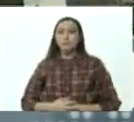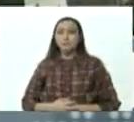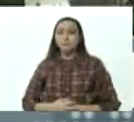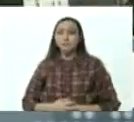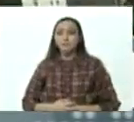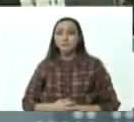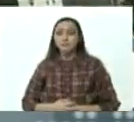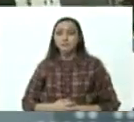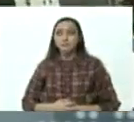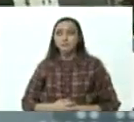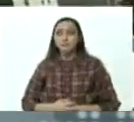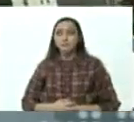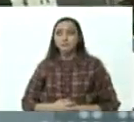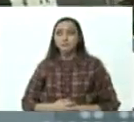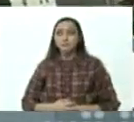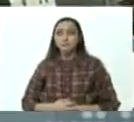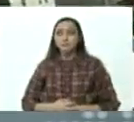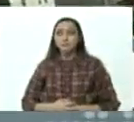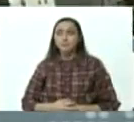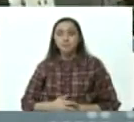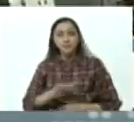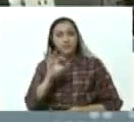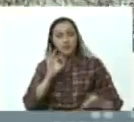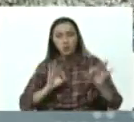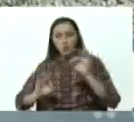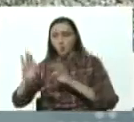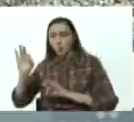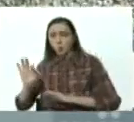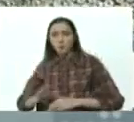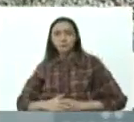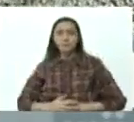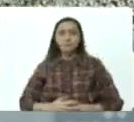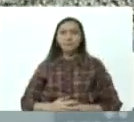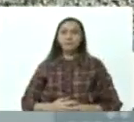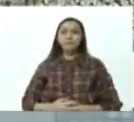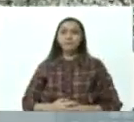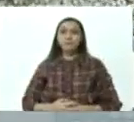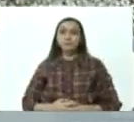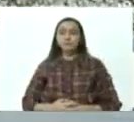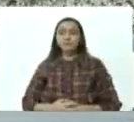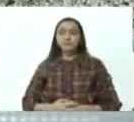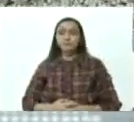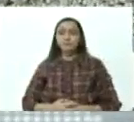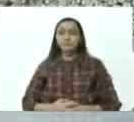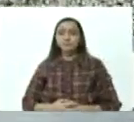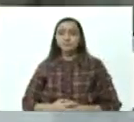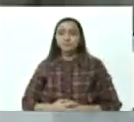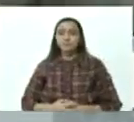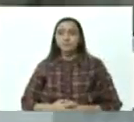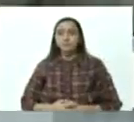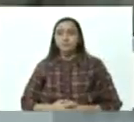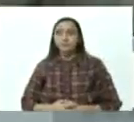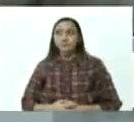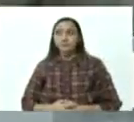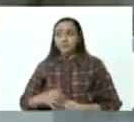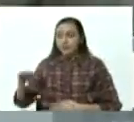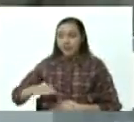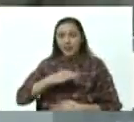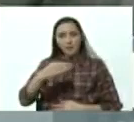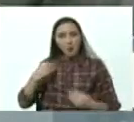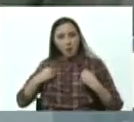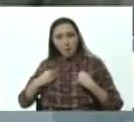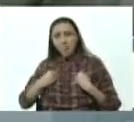son las elecciones, no es alma de la vida